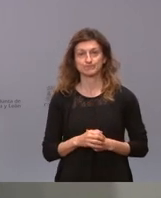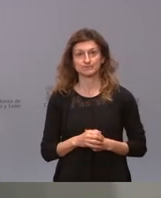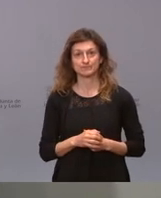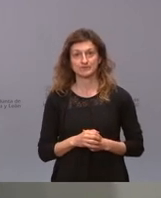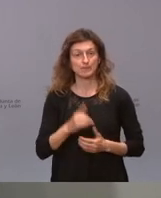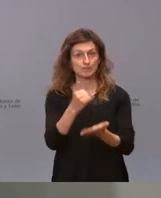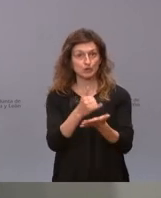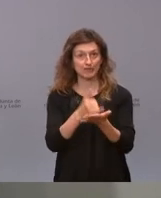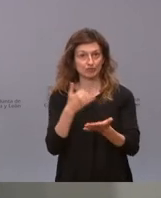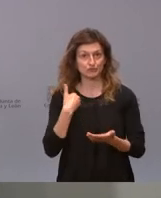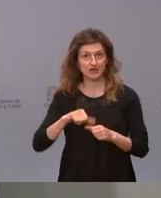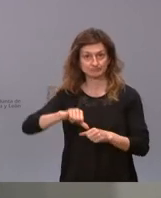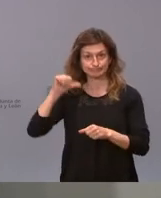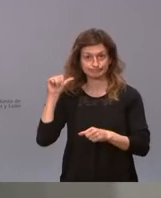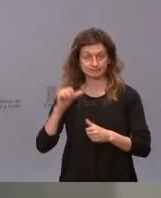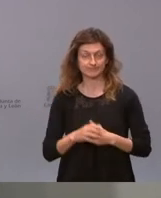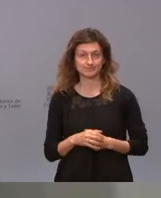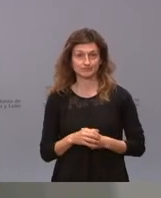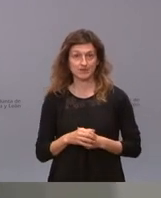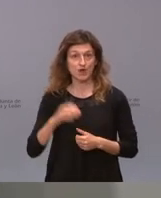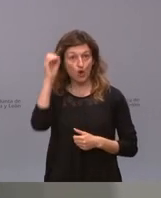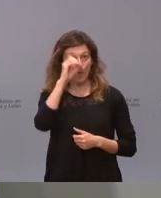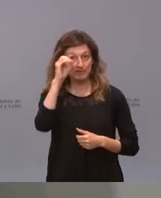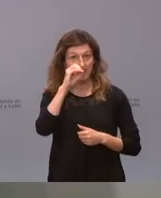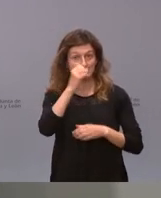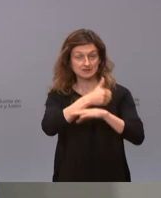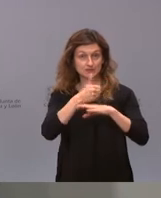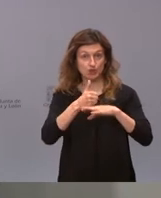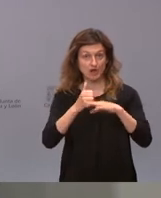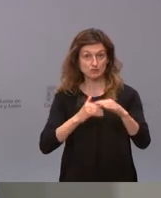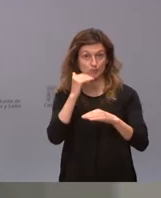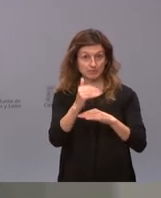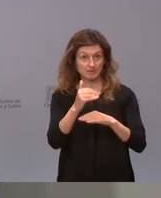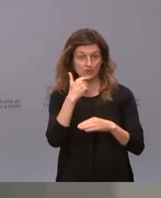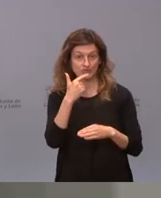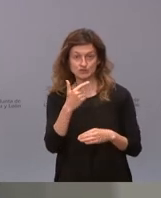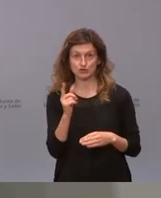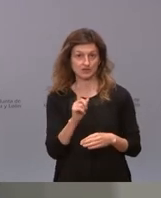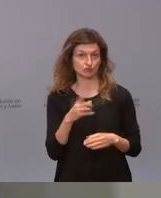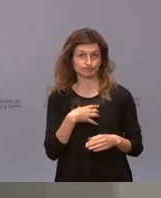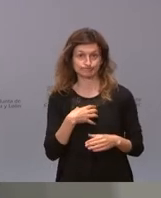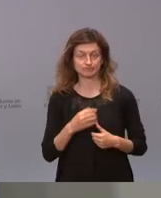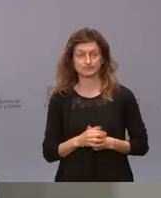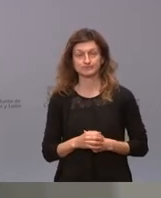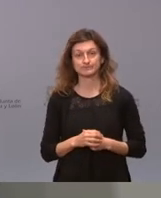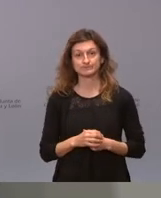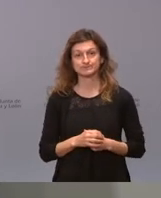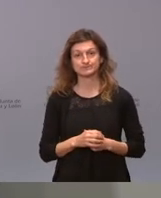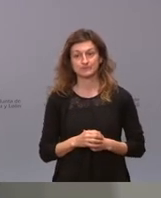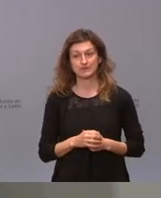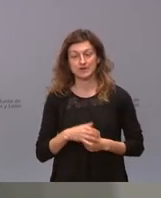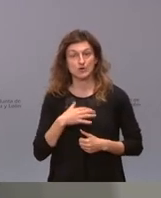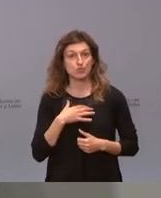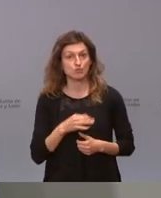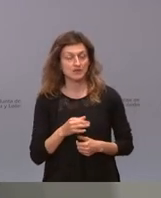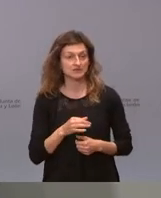probado ya ha emitido su opinión el tribunal supremo en esta comunidad podemos preguntarnos